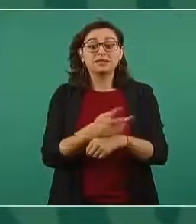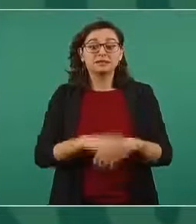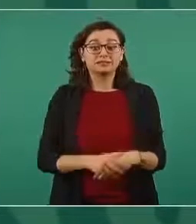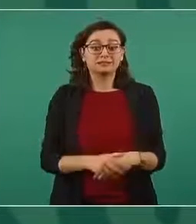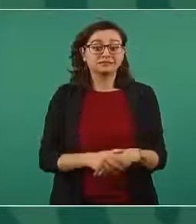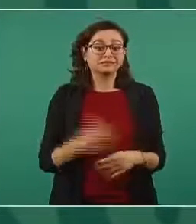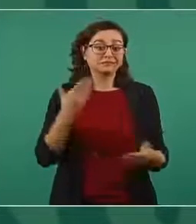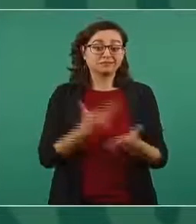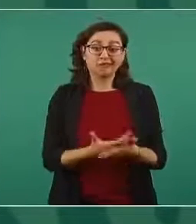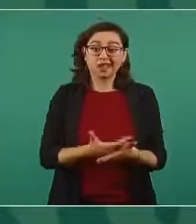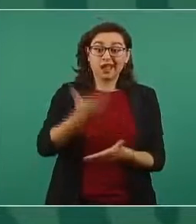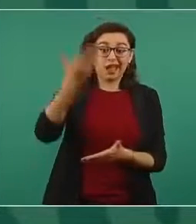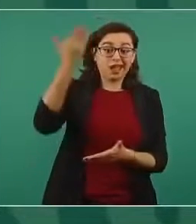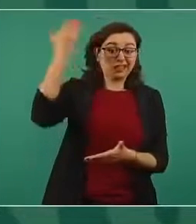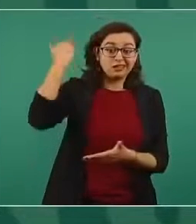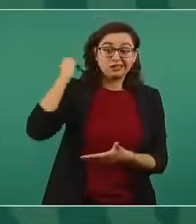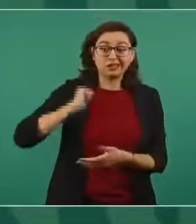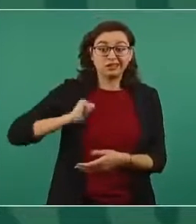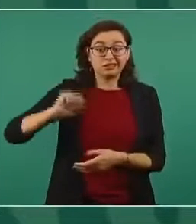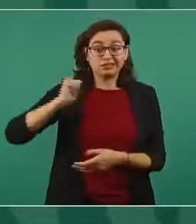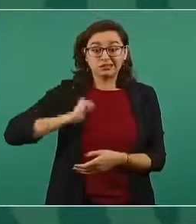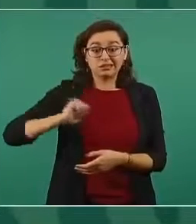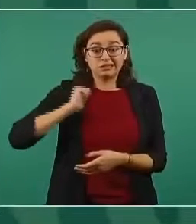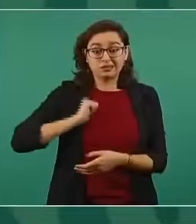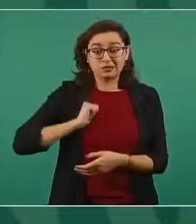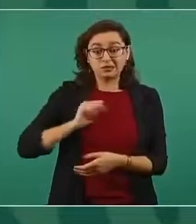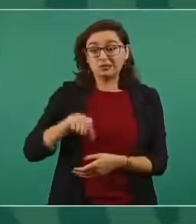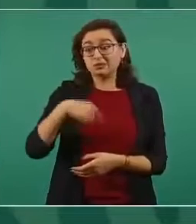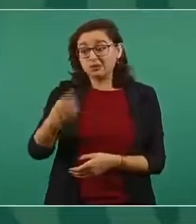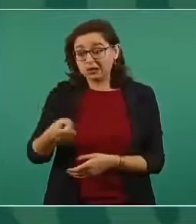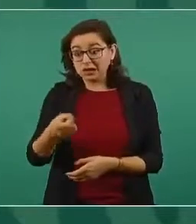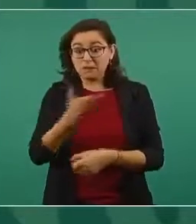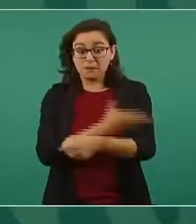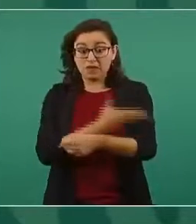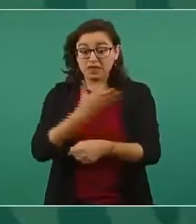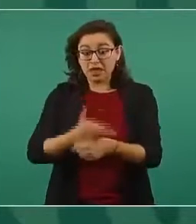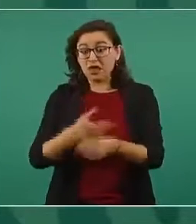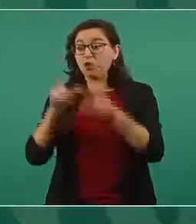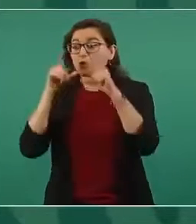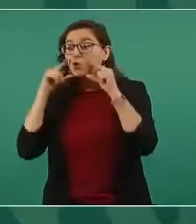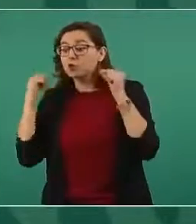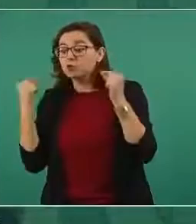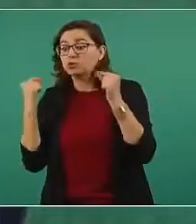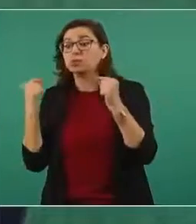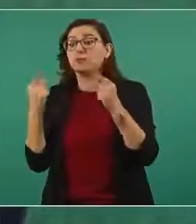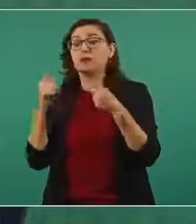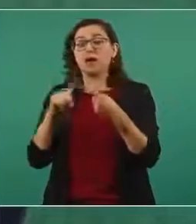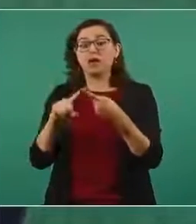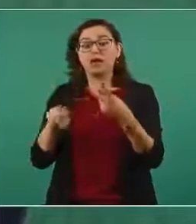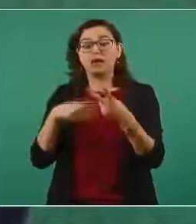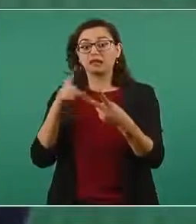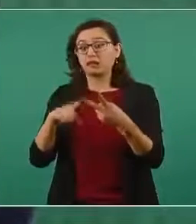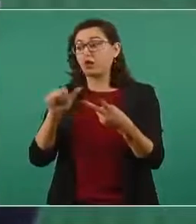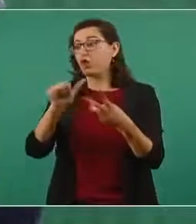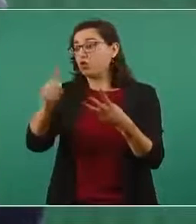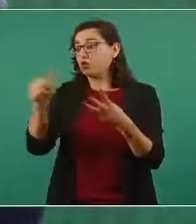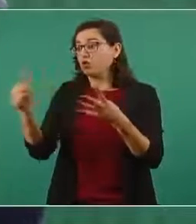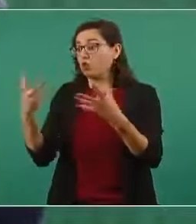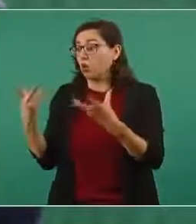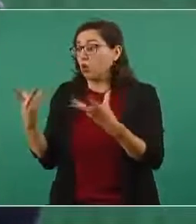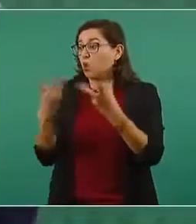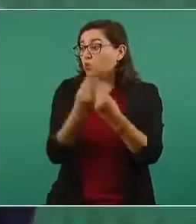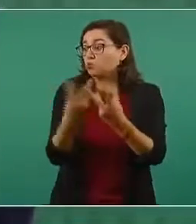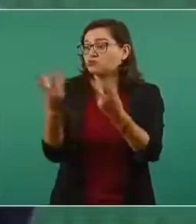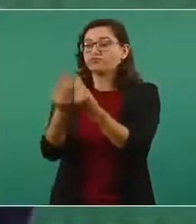alianza con el zapatismo y con otras organizaciones